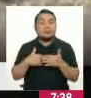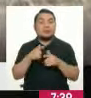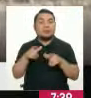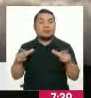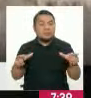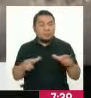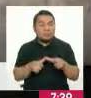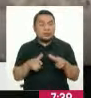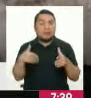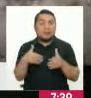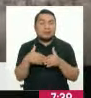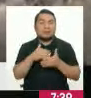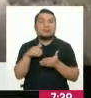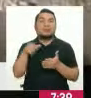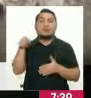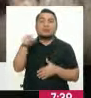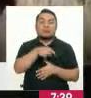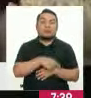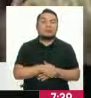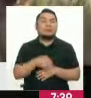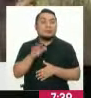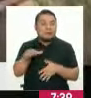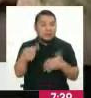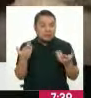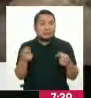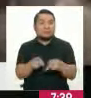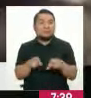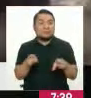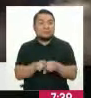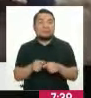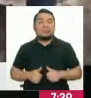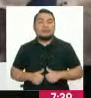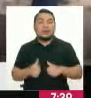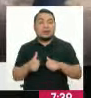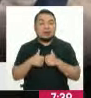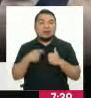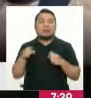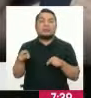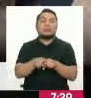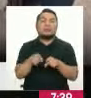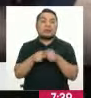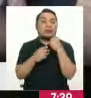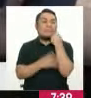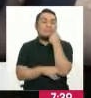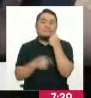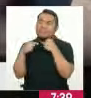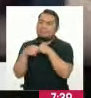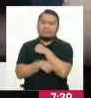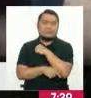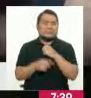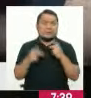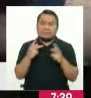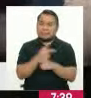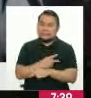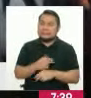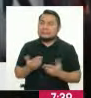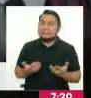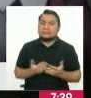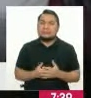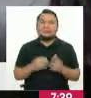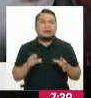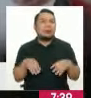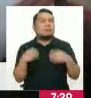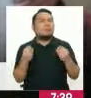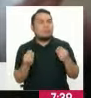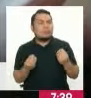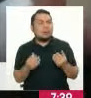ciudades no exime de que existan personas que viven en condiciones terribles. Así es. ¿Por qué